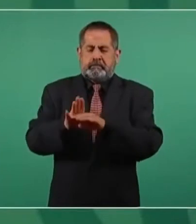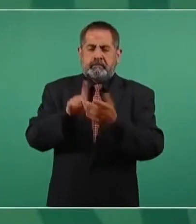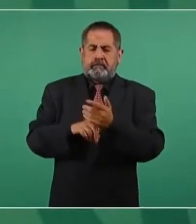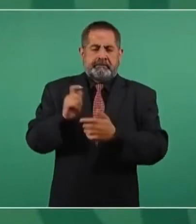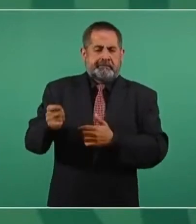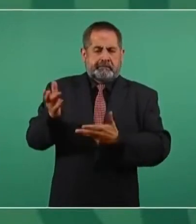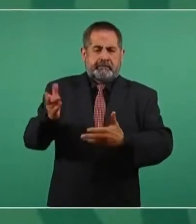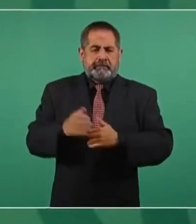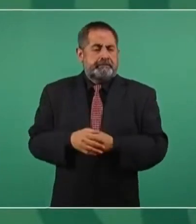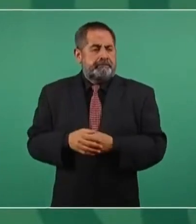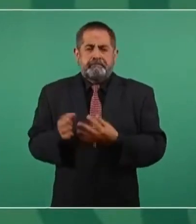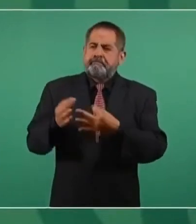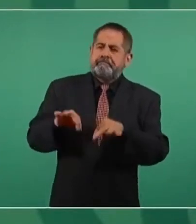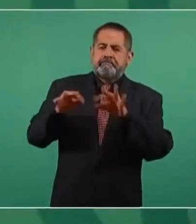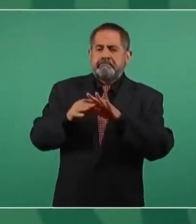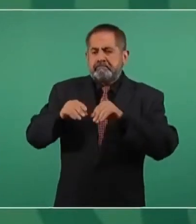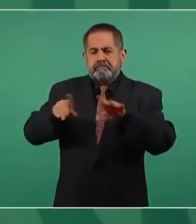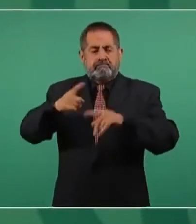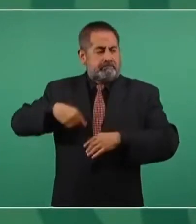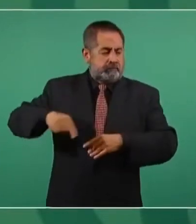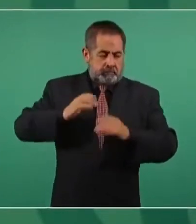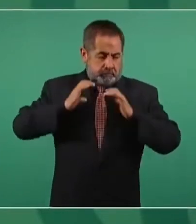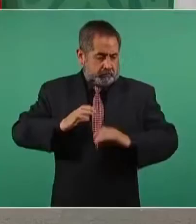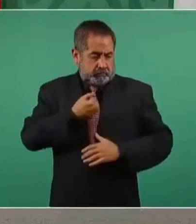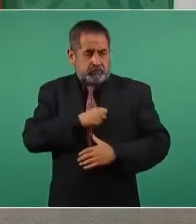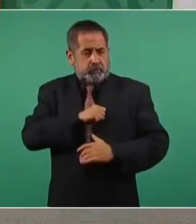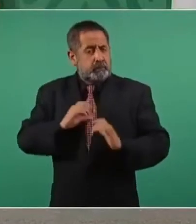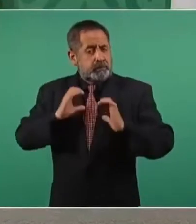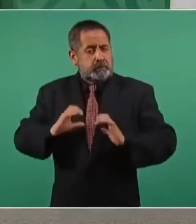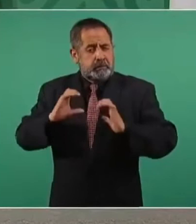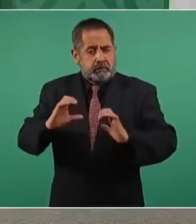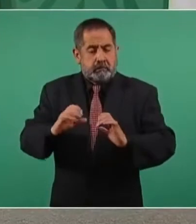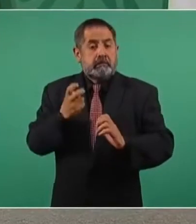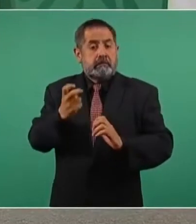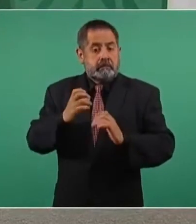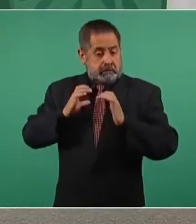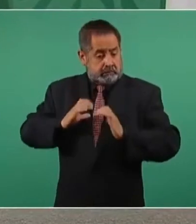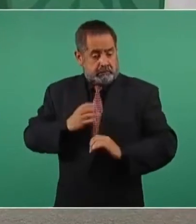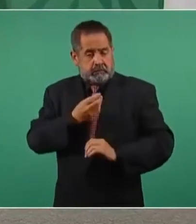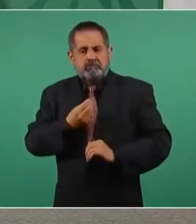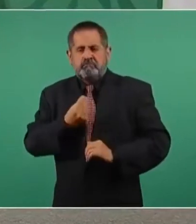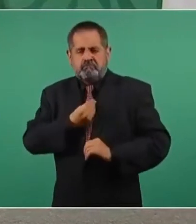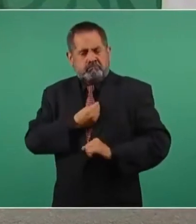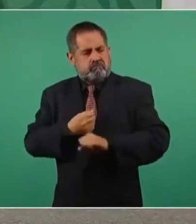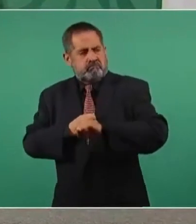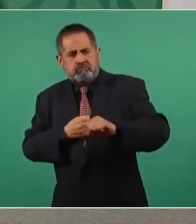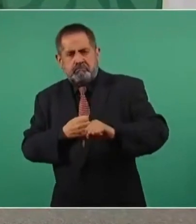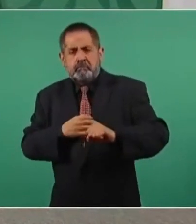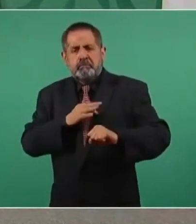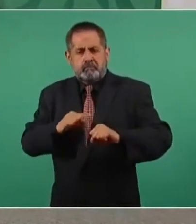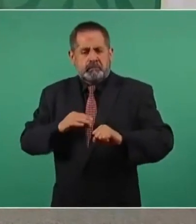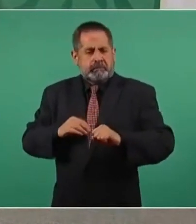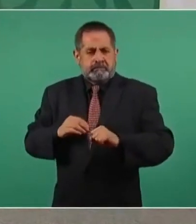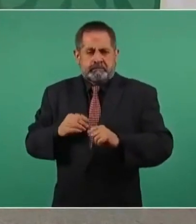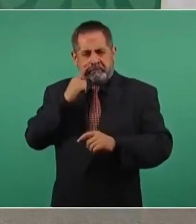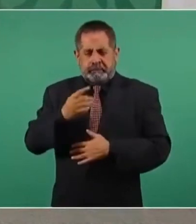muy importante que nos cuidemos que así es como se resisten las enfermedades o